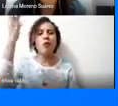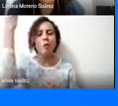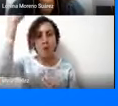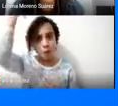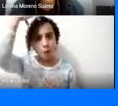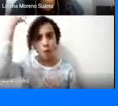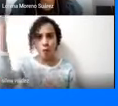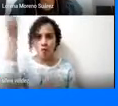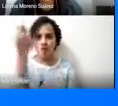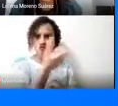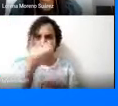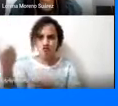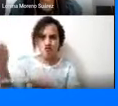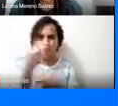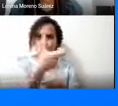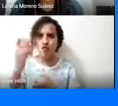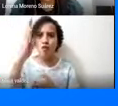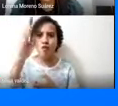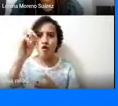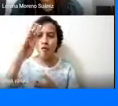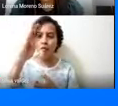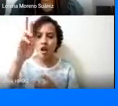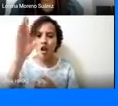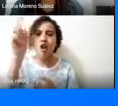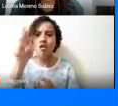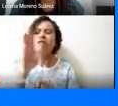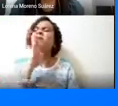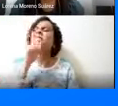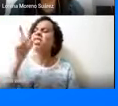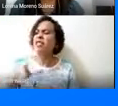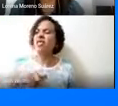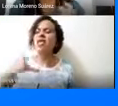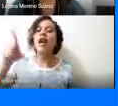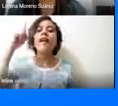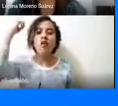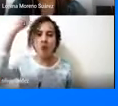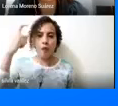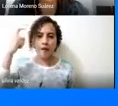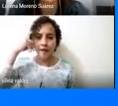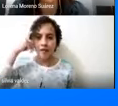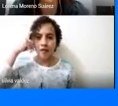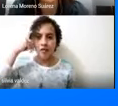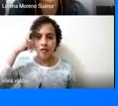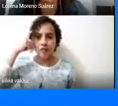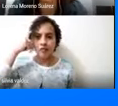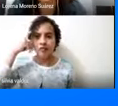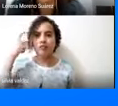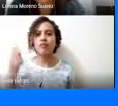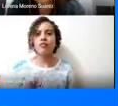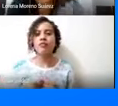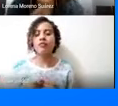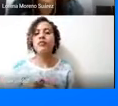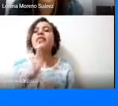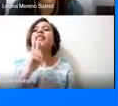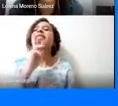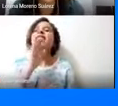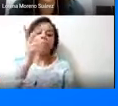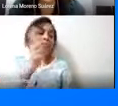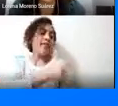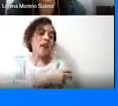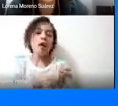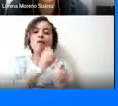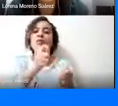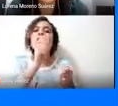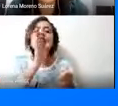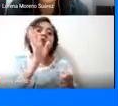Generalmente, pues, es el gobernador o quien esté delegado por parte del